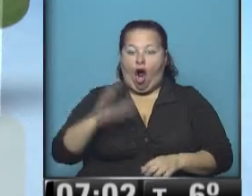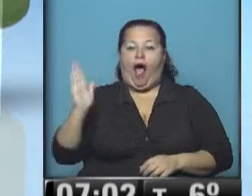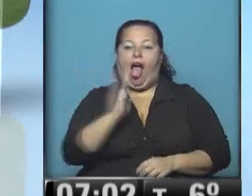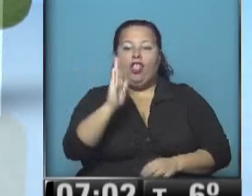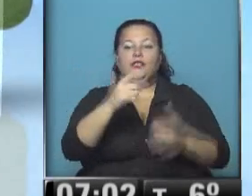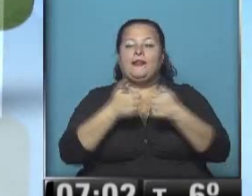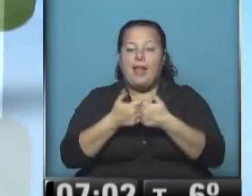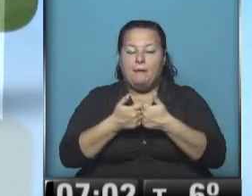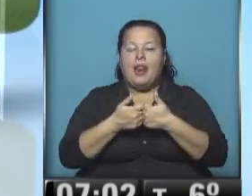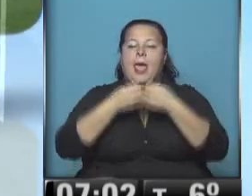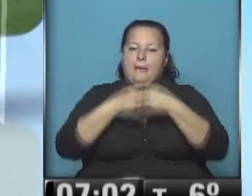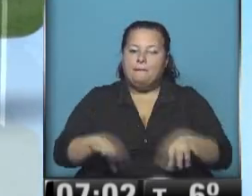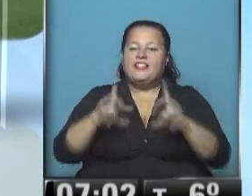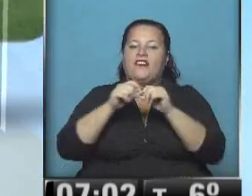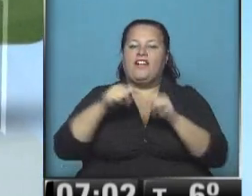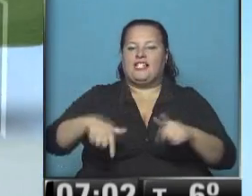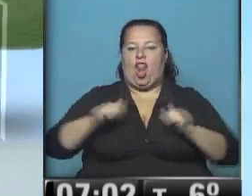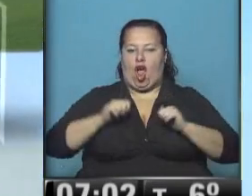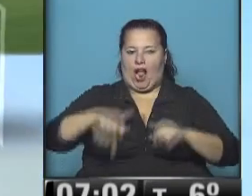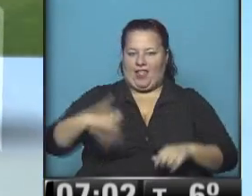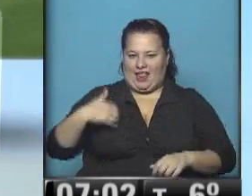Temperley abren la fecha local.